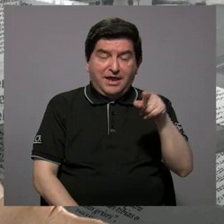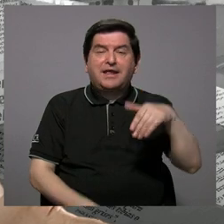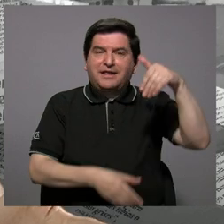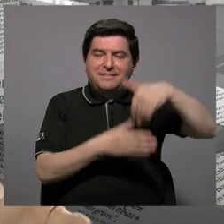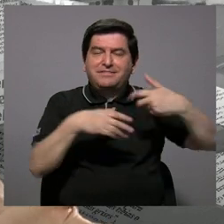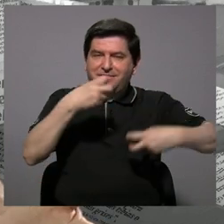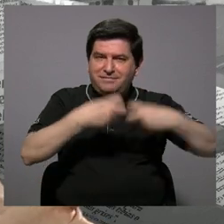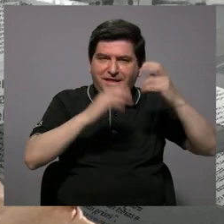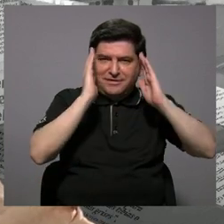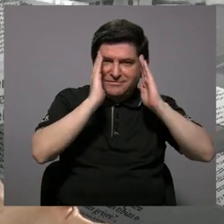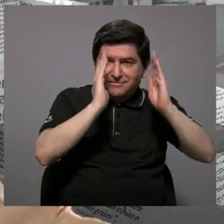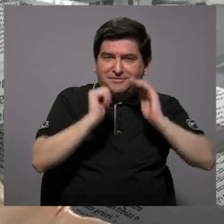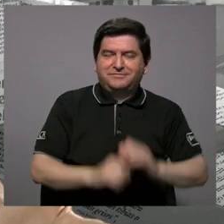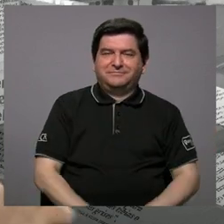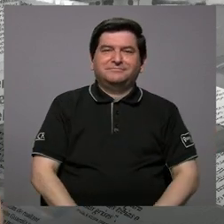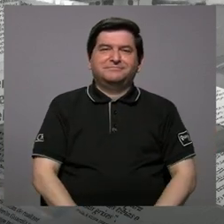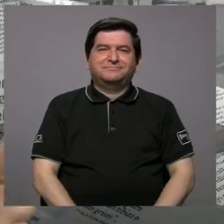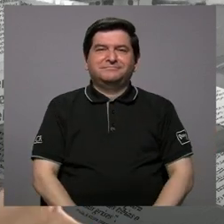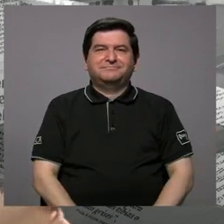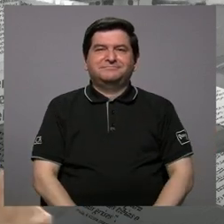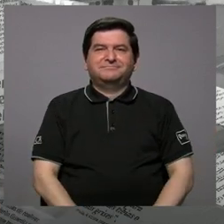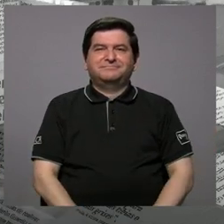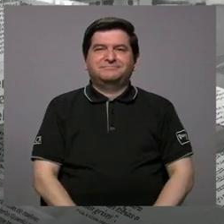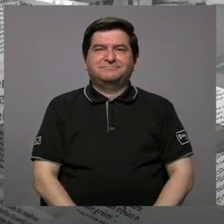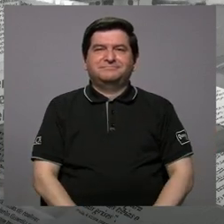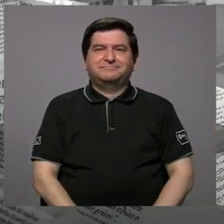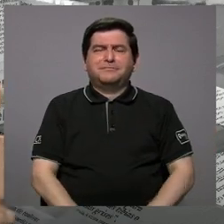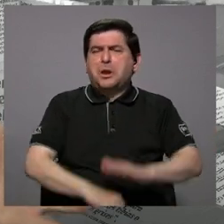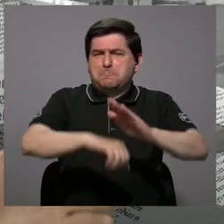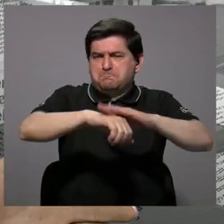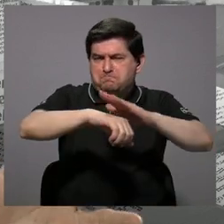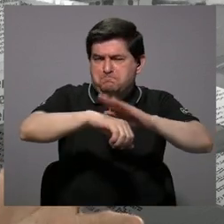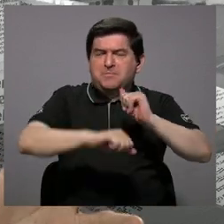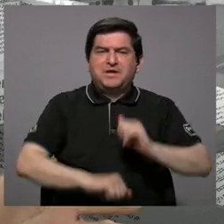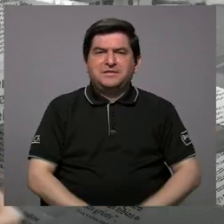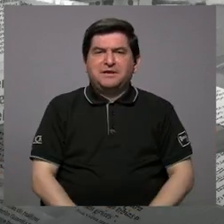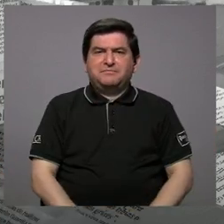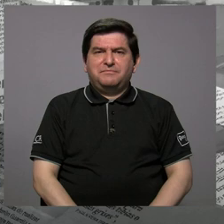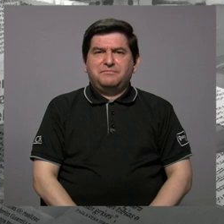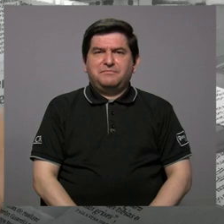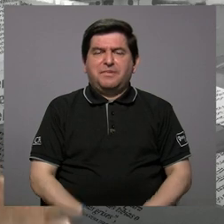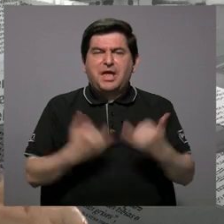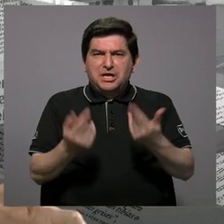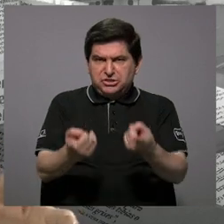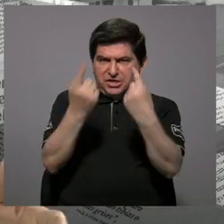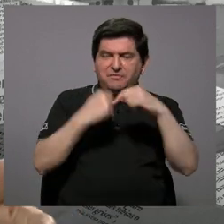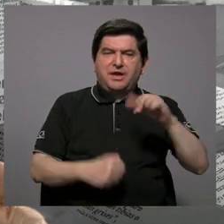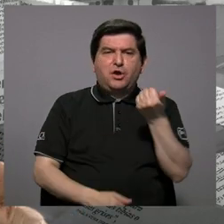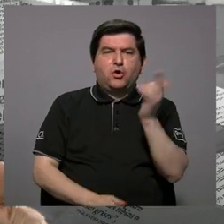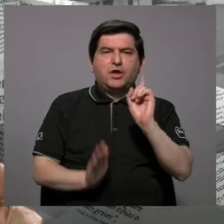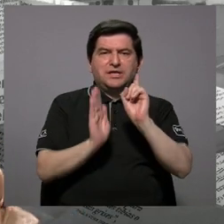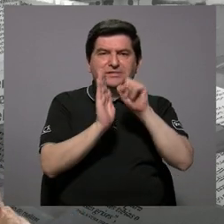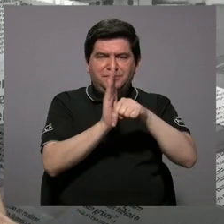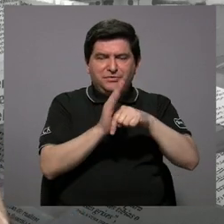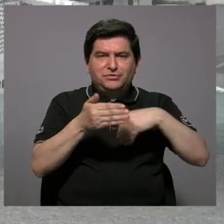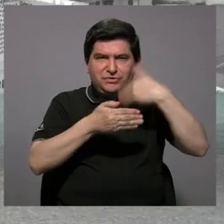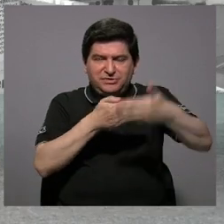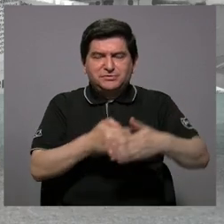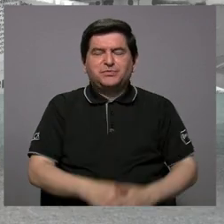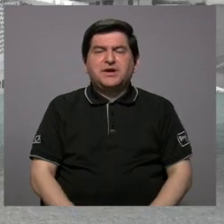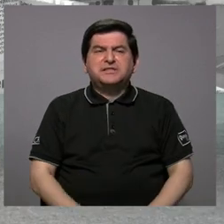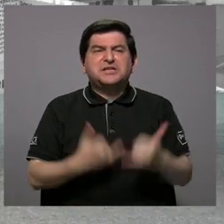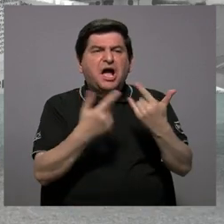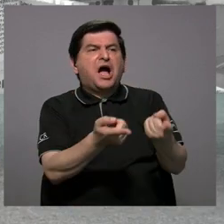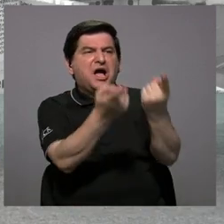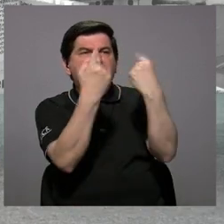problema, para que nos atienda, pues dice, déjenme un chance y regreso, se fue 15 minutos, los 15 minutos regresa y dice, ya